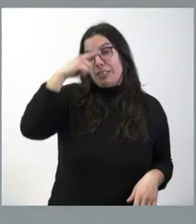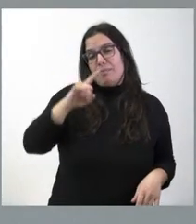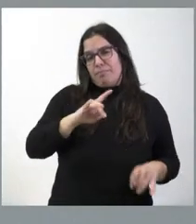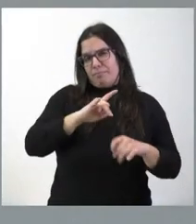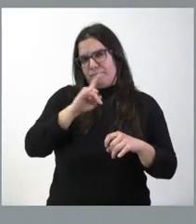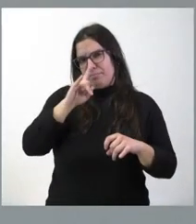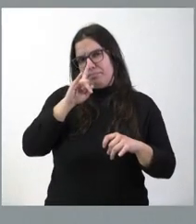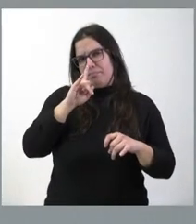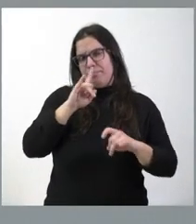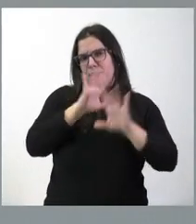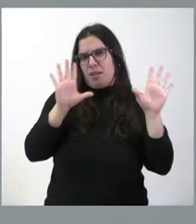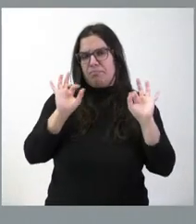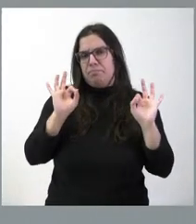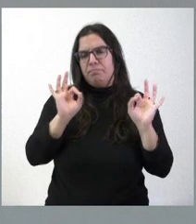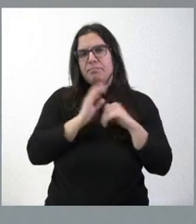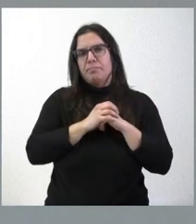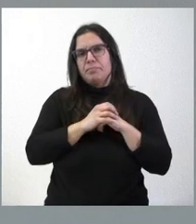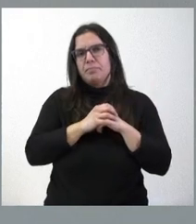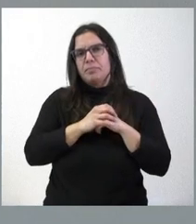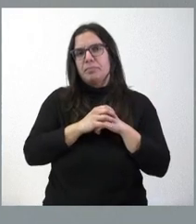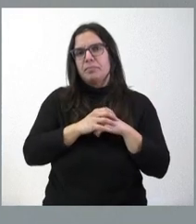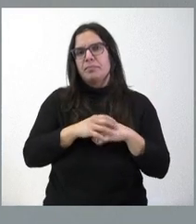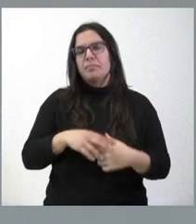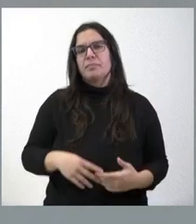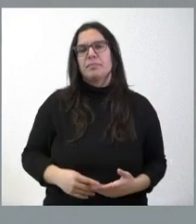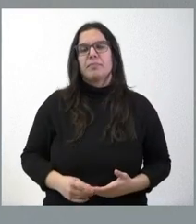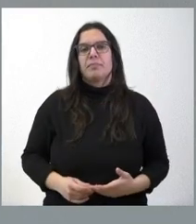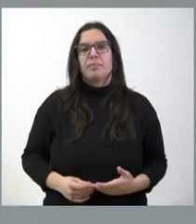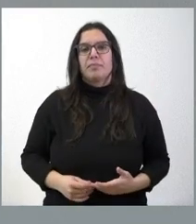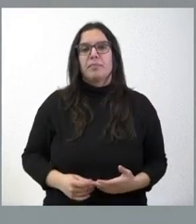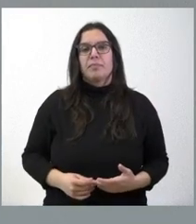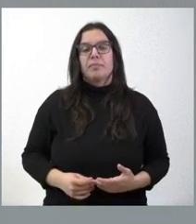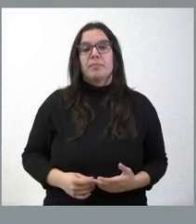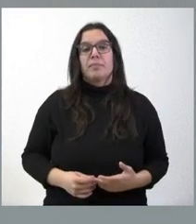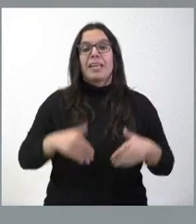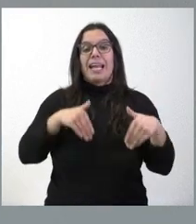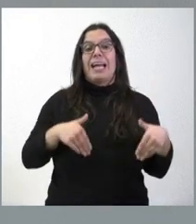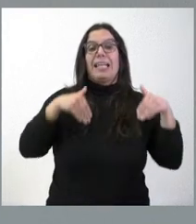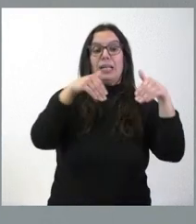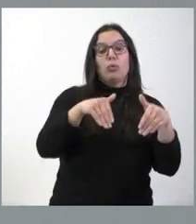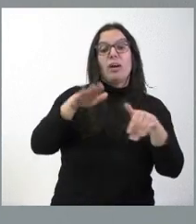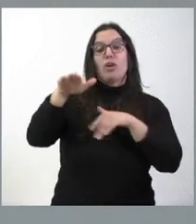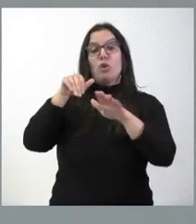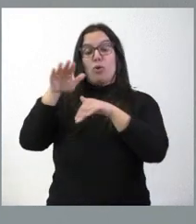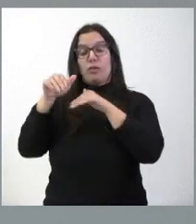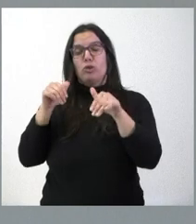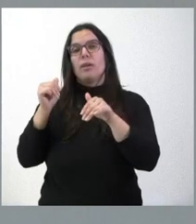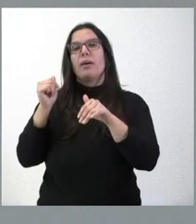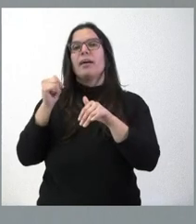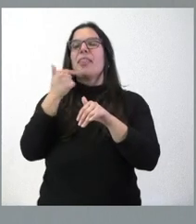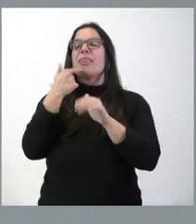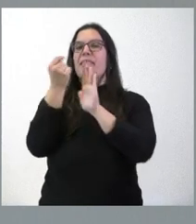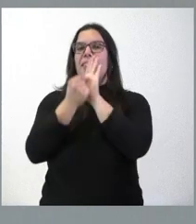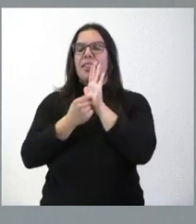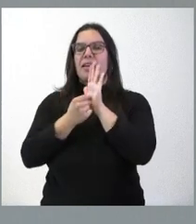que la visión de la candidatura y de la convocatoria decía que se